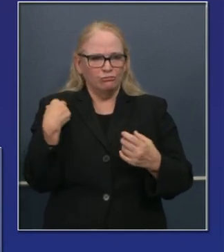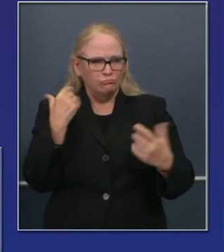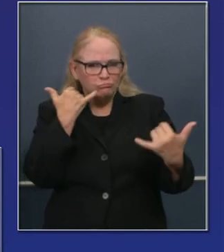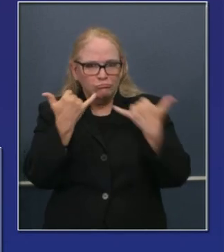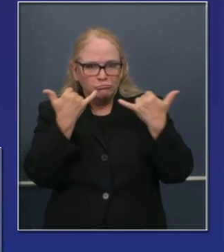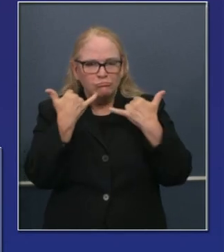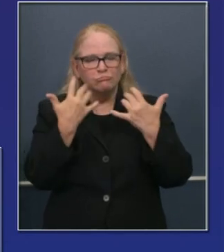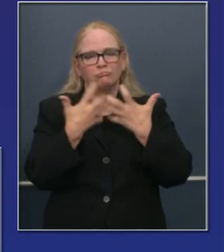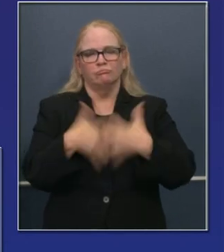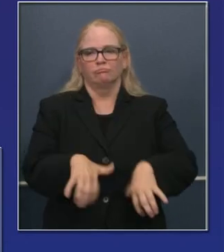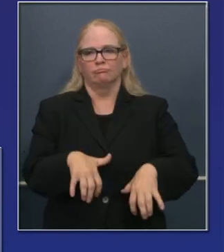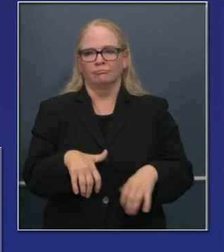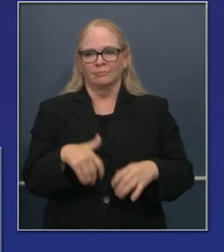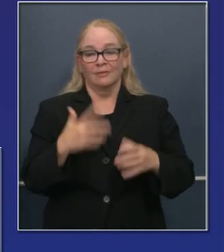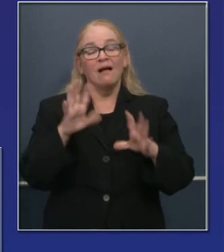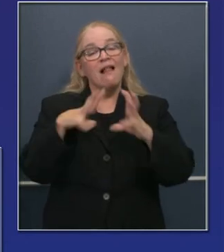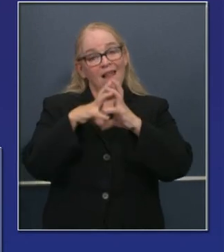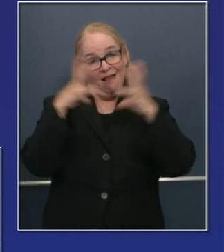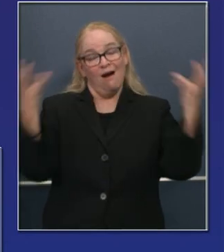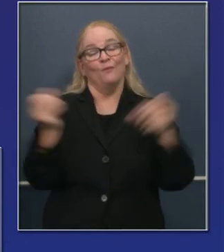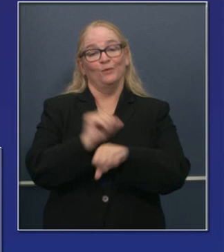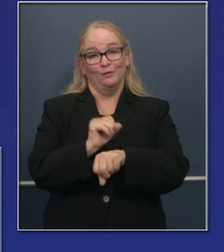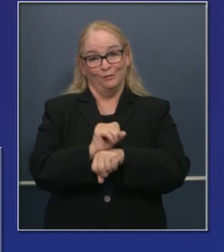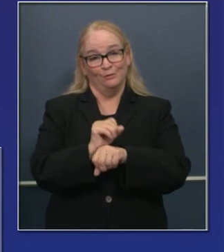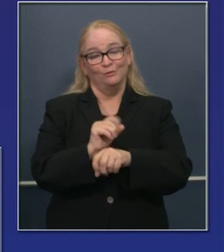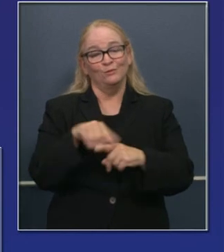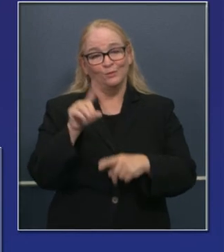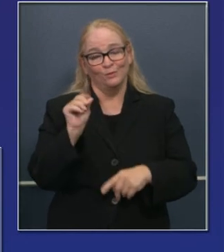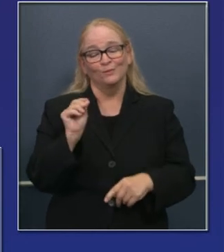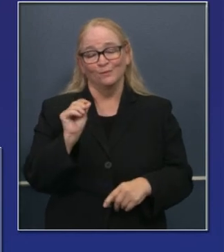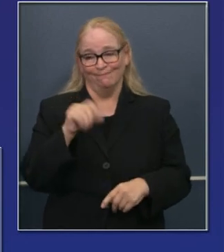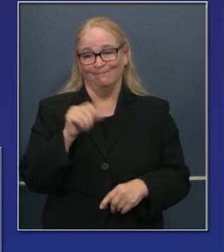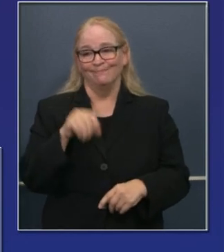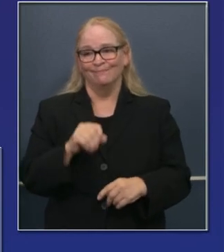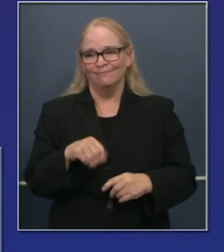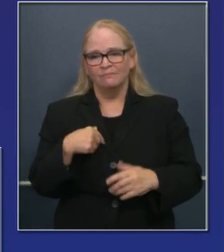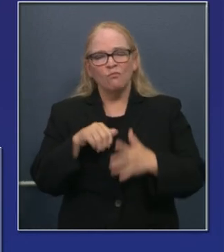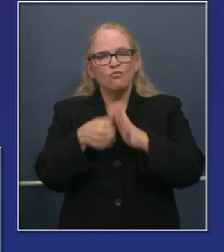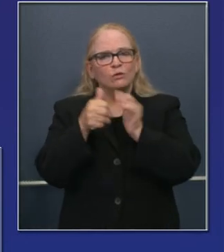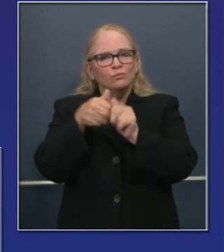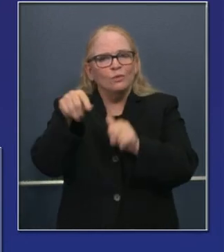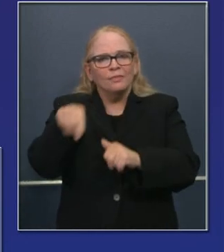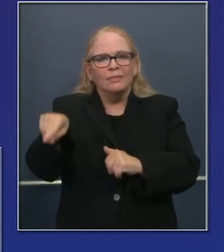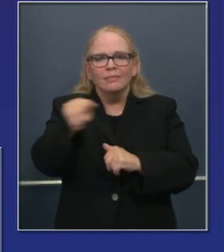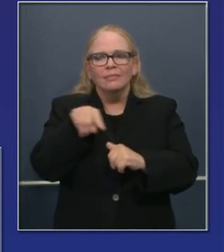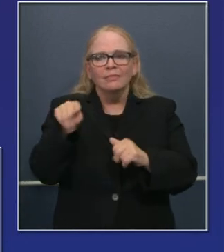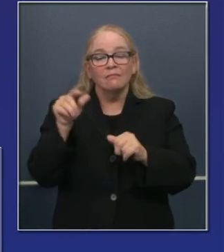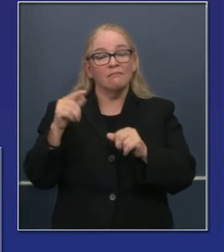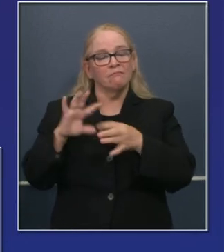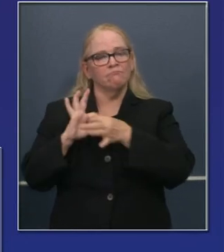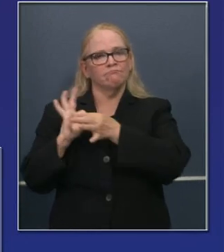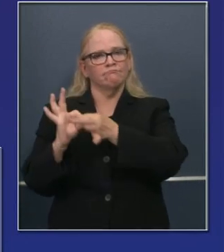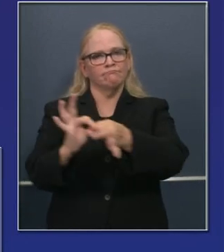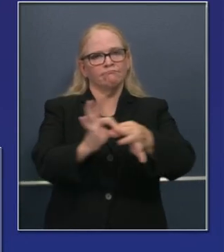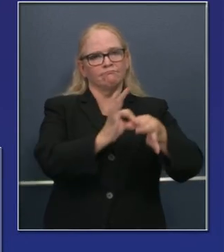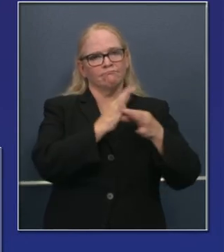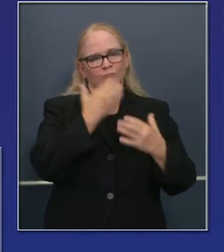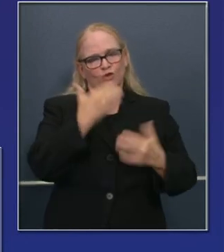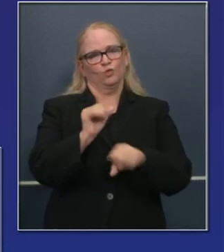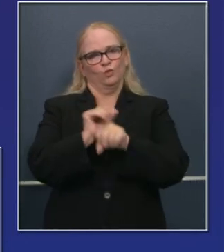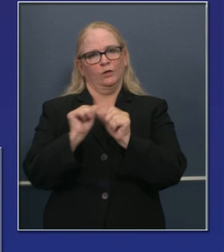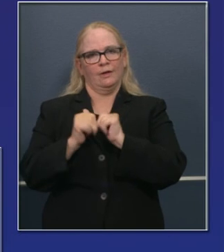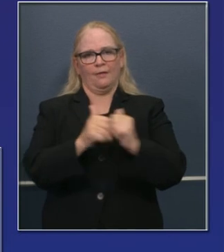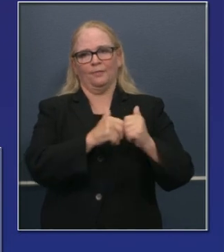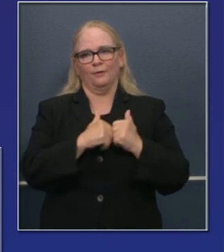mucho trabajo que hacer, pero estamos reasegurados por el nivel de colaboración y trabajo que se ha hecho y que vamos por buen camino.